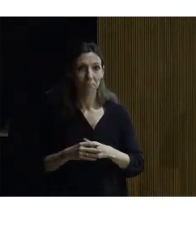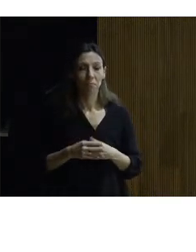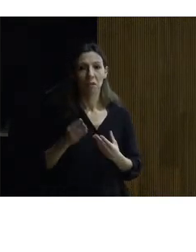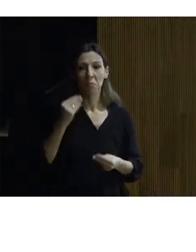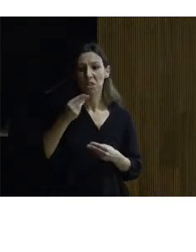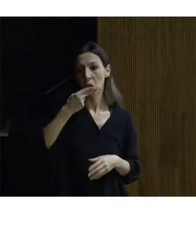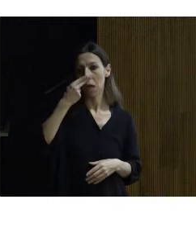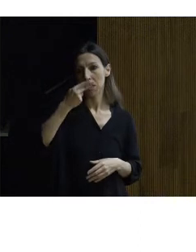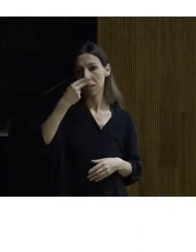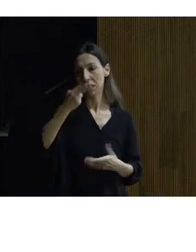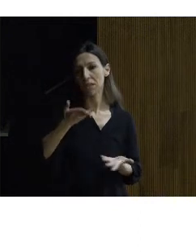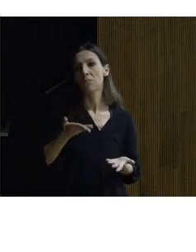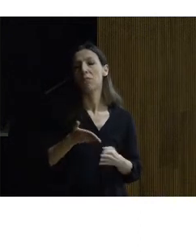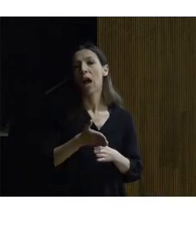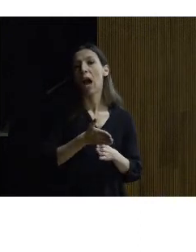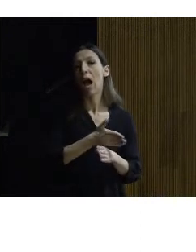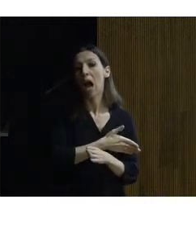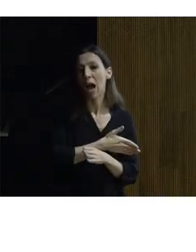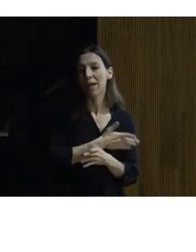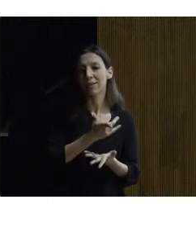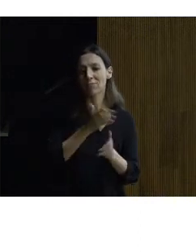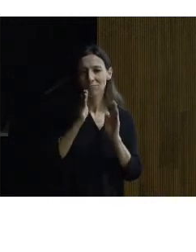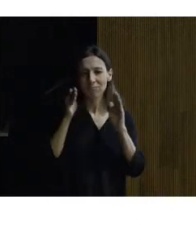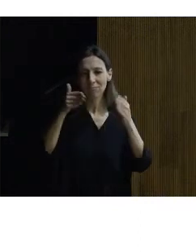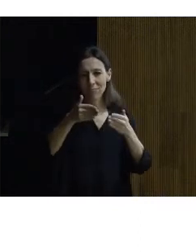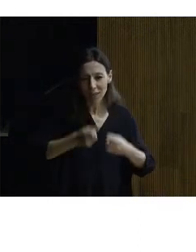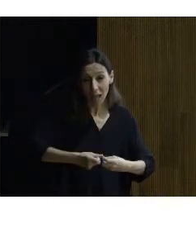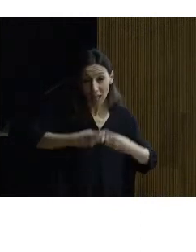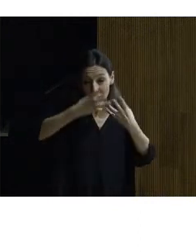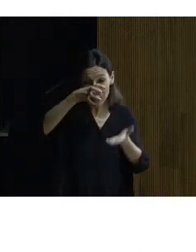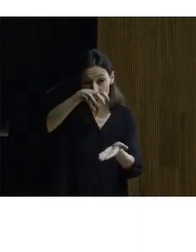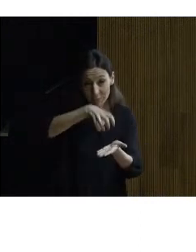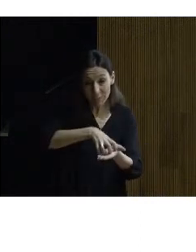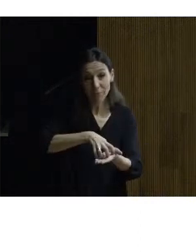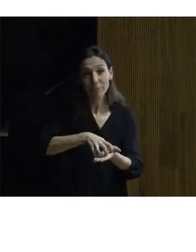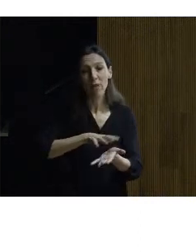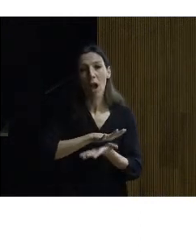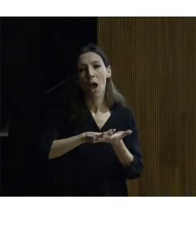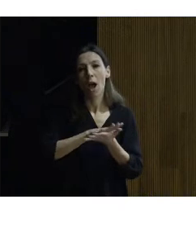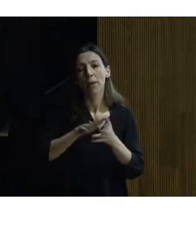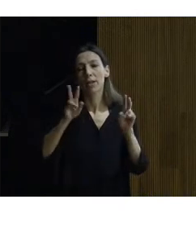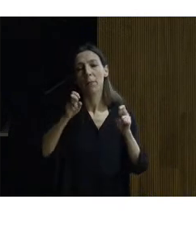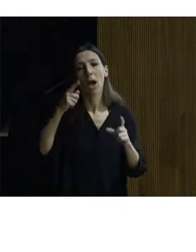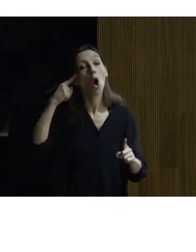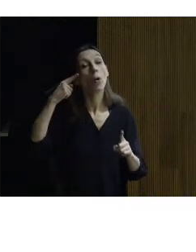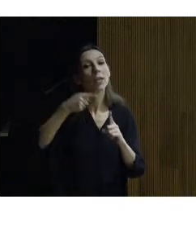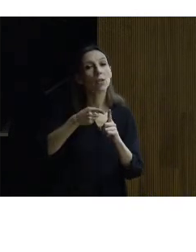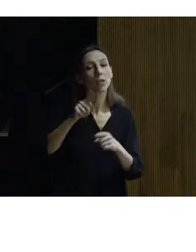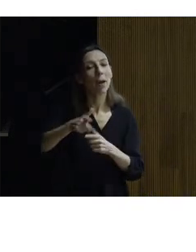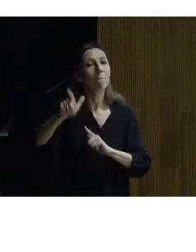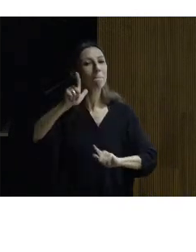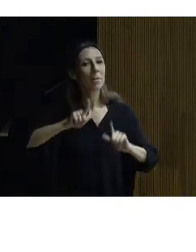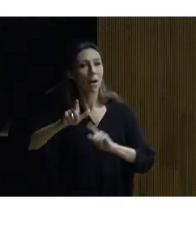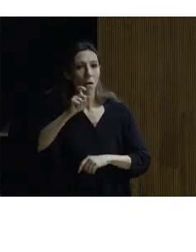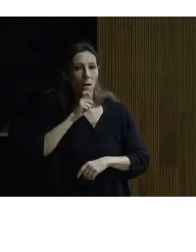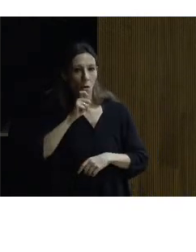interesante antes de entrar en el edificio propiamente hablar del destino y del viaje se trataba de un destino seguro ya saben